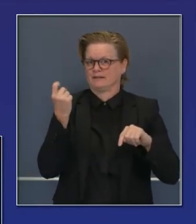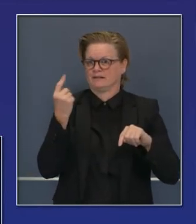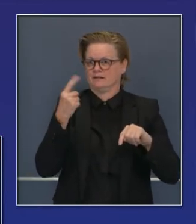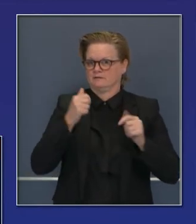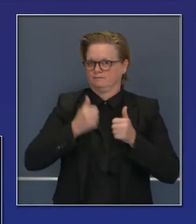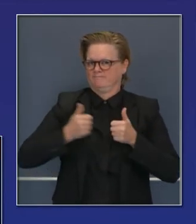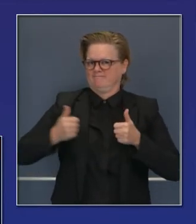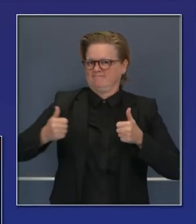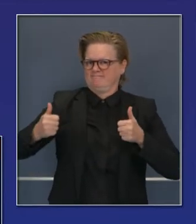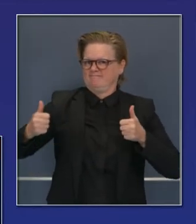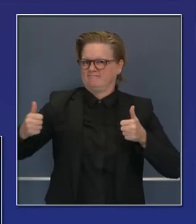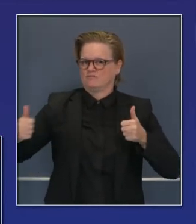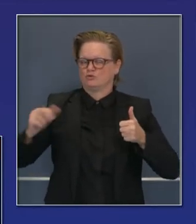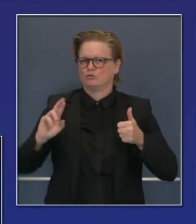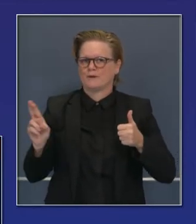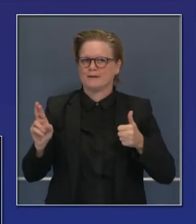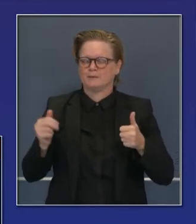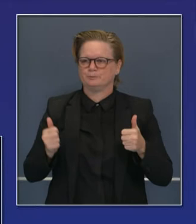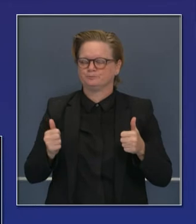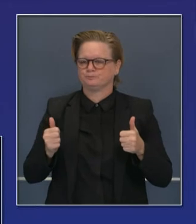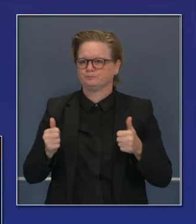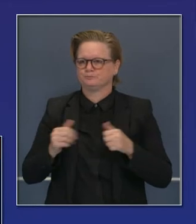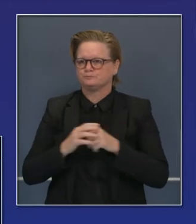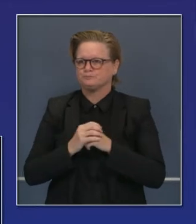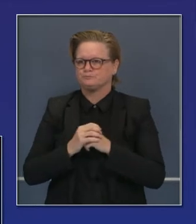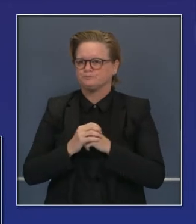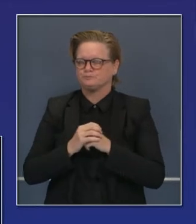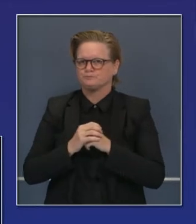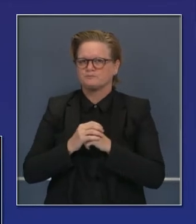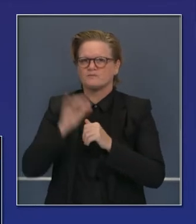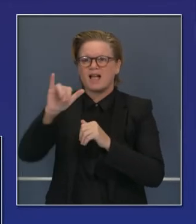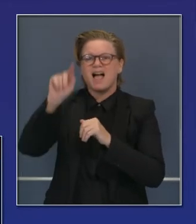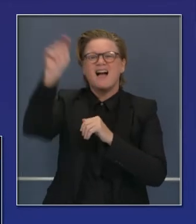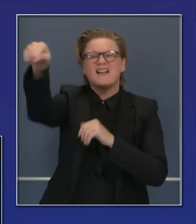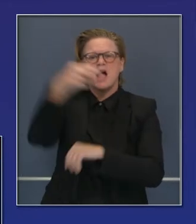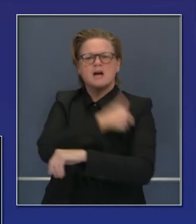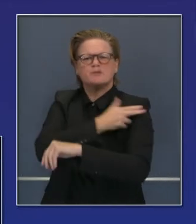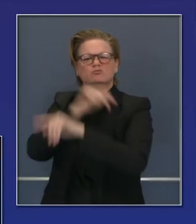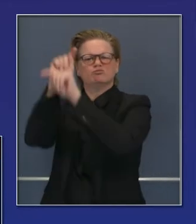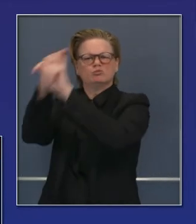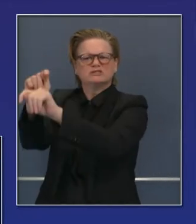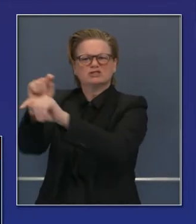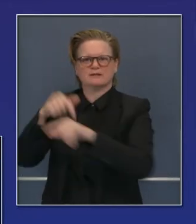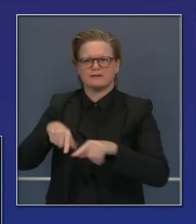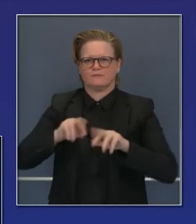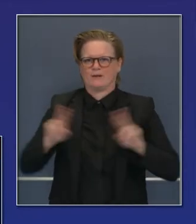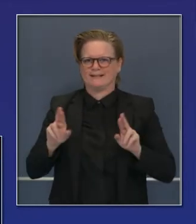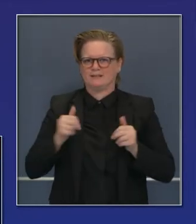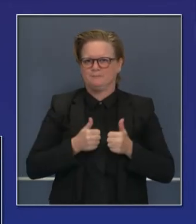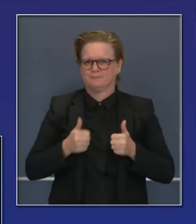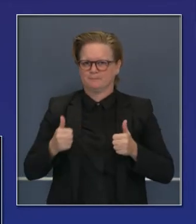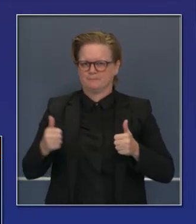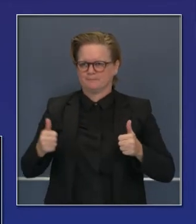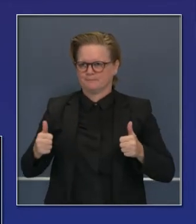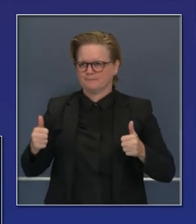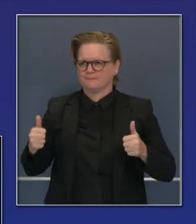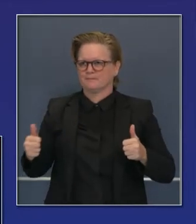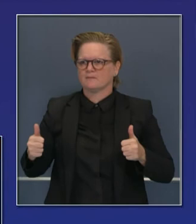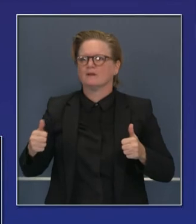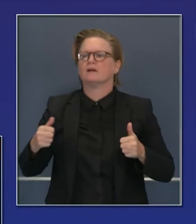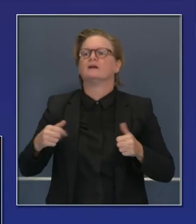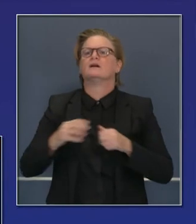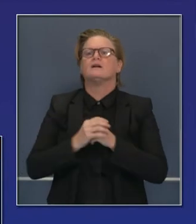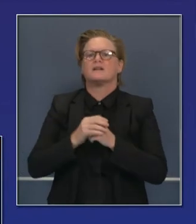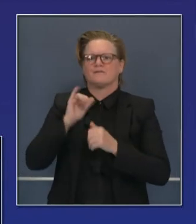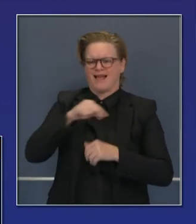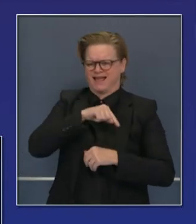instalaciones de repunte fuera del sistema típico, el sitio de Imperial Valley, que